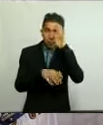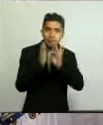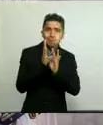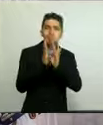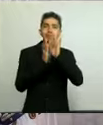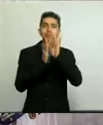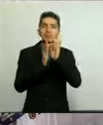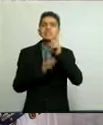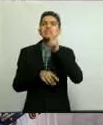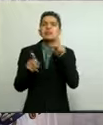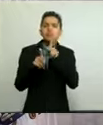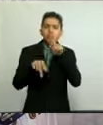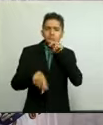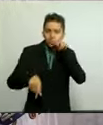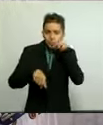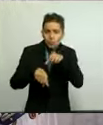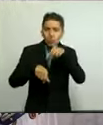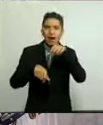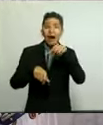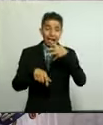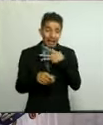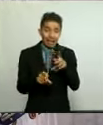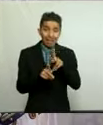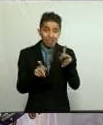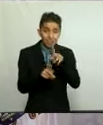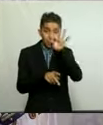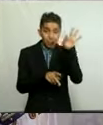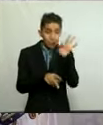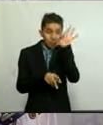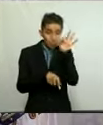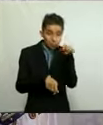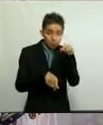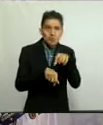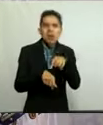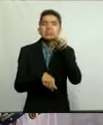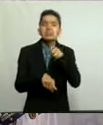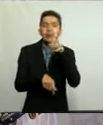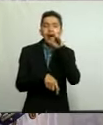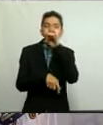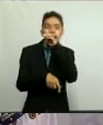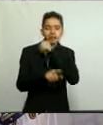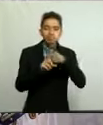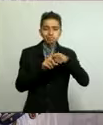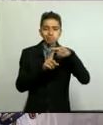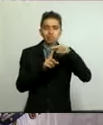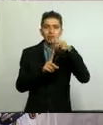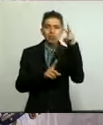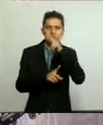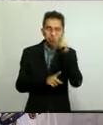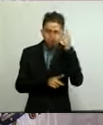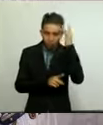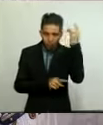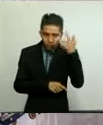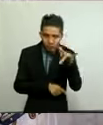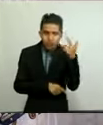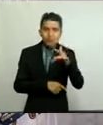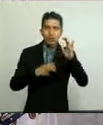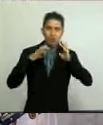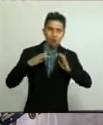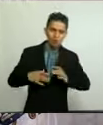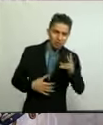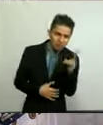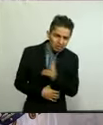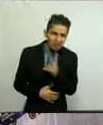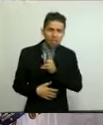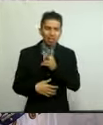El dengue se transmite por picadura de un mosco y sus síntomas son fiebre, dolor de cabeza, dolor de cuerpo,